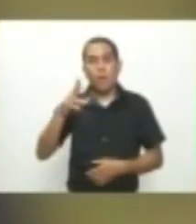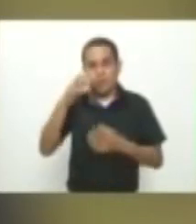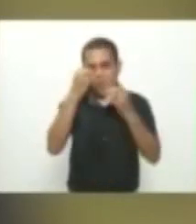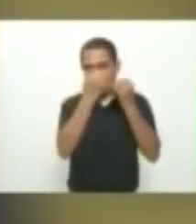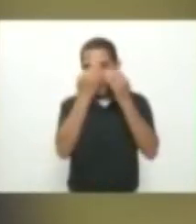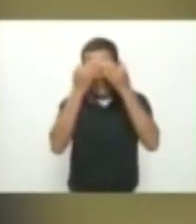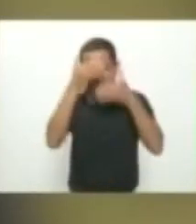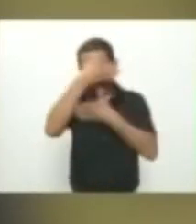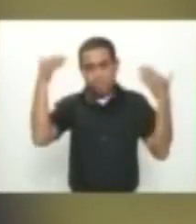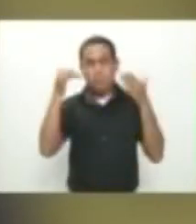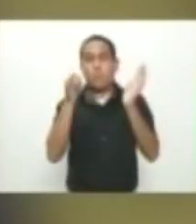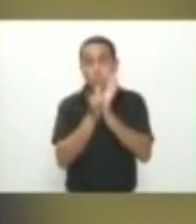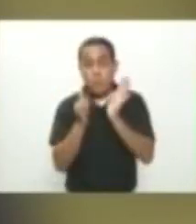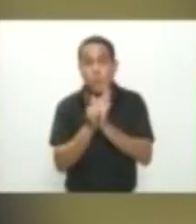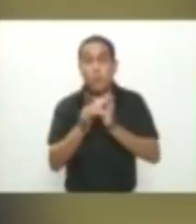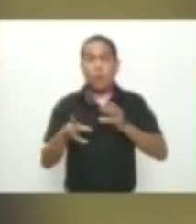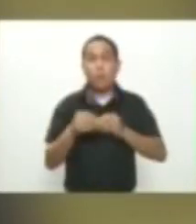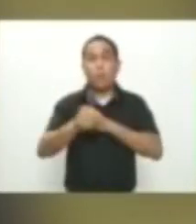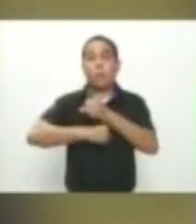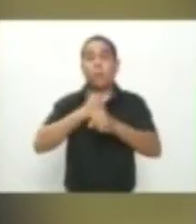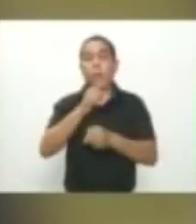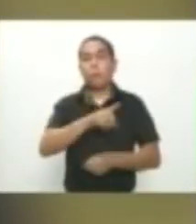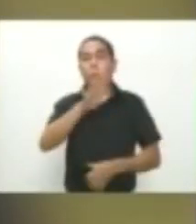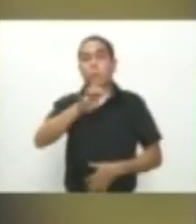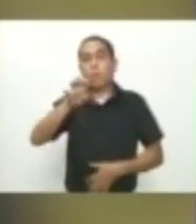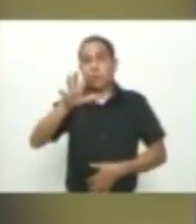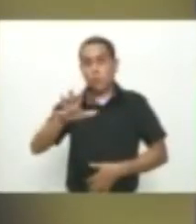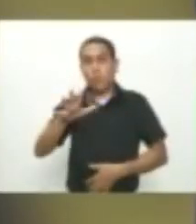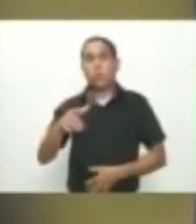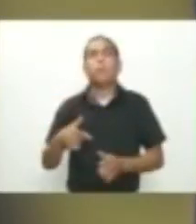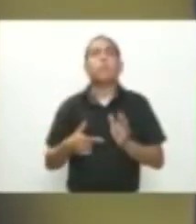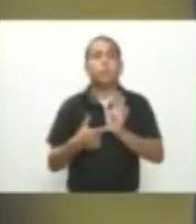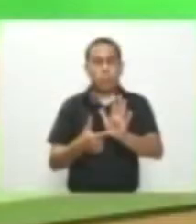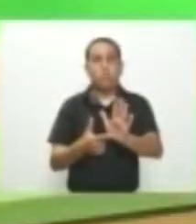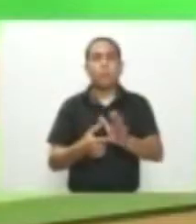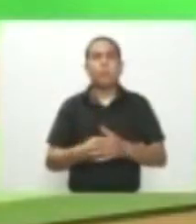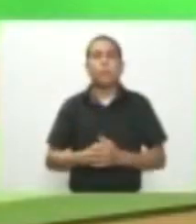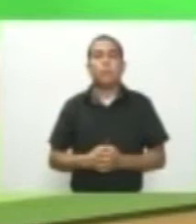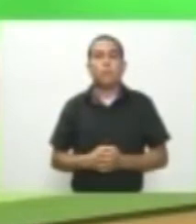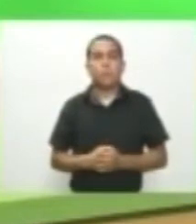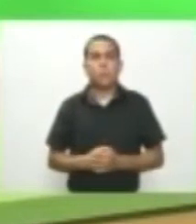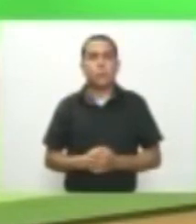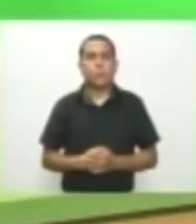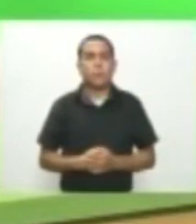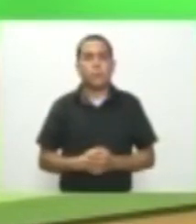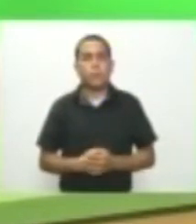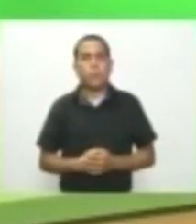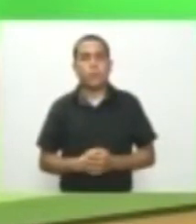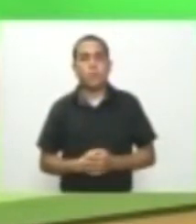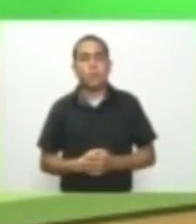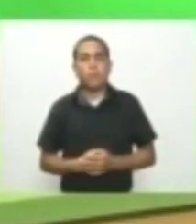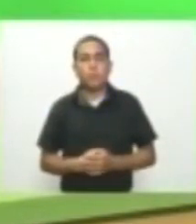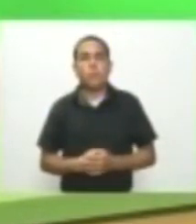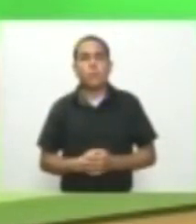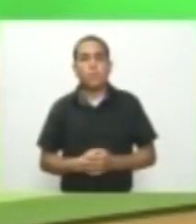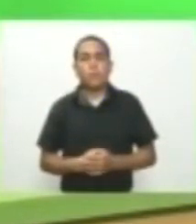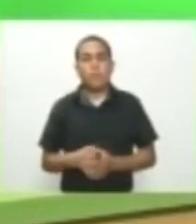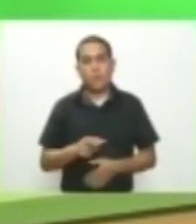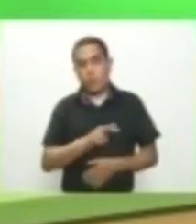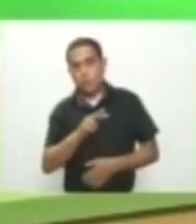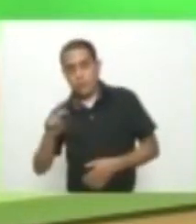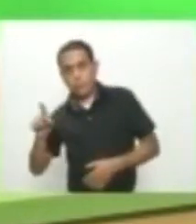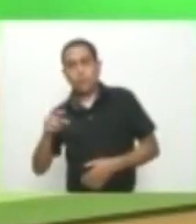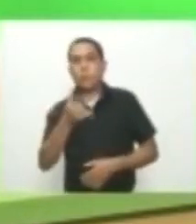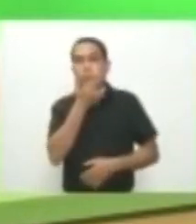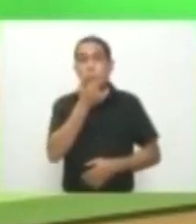el año de 1995 luego de desmovilizarse de esa guerrilla Bien, ahora vamos al departamento de Sucre